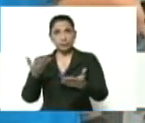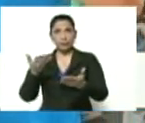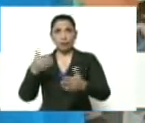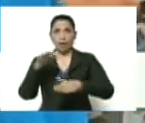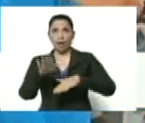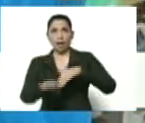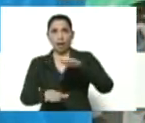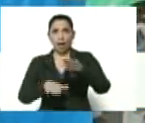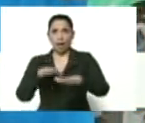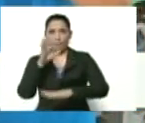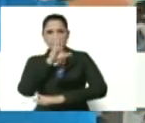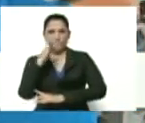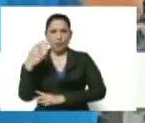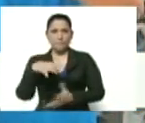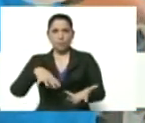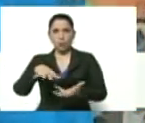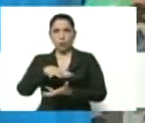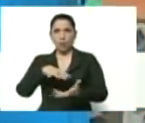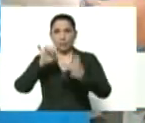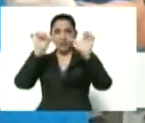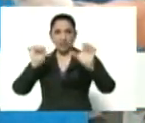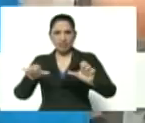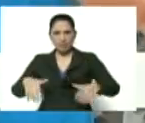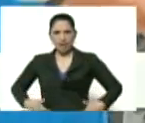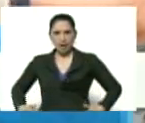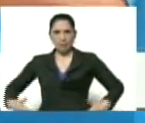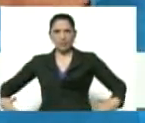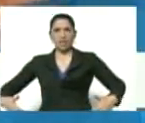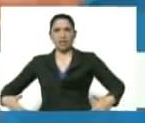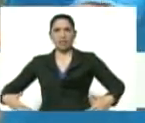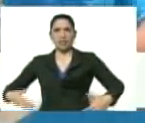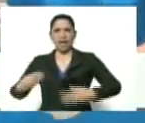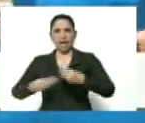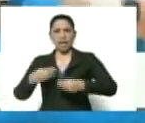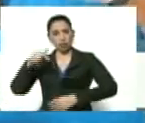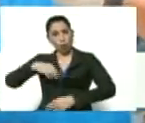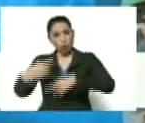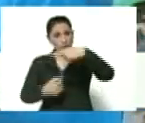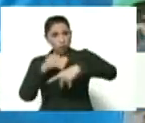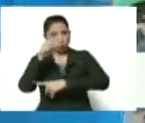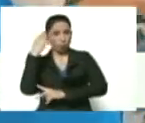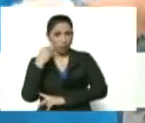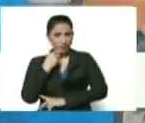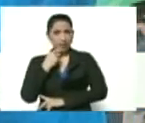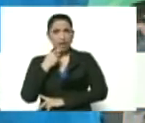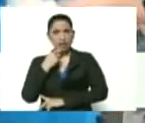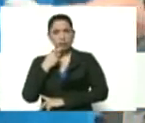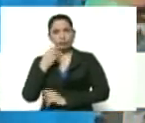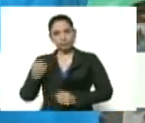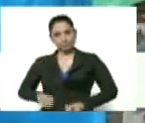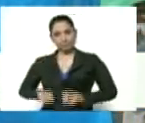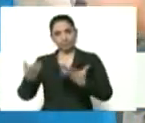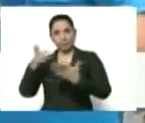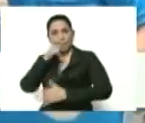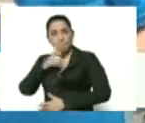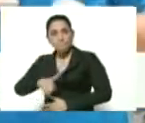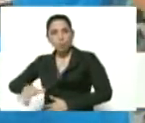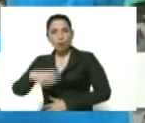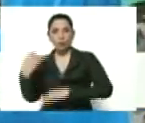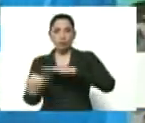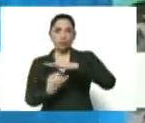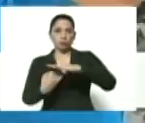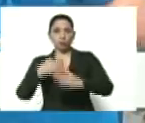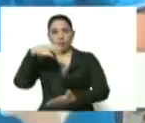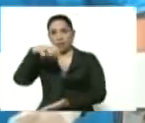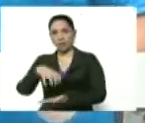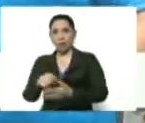y en medio de una crisis que el sistema capitalista nos ha inducido, hoy la revolución bolivariana le entrega al pueblo, a las instituciones del